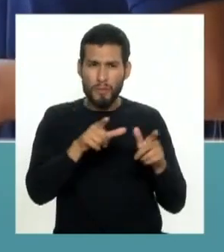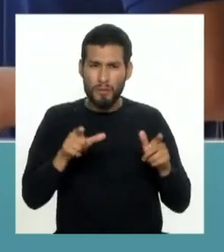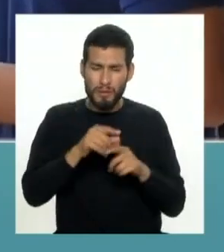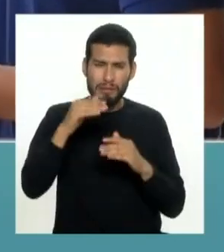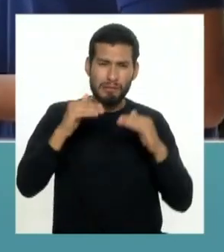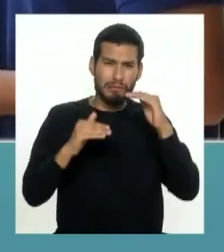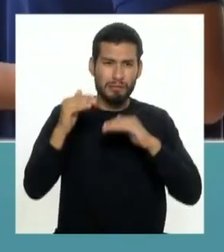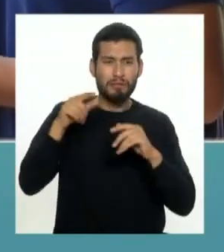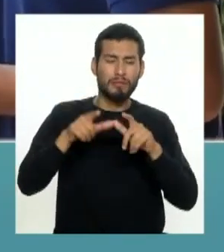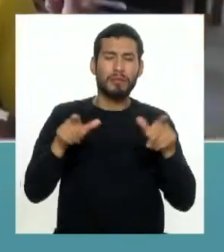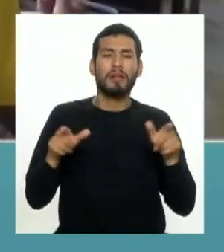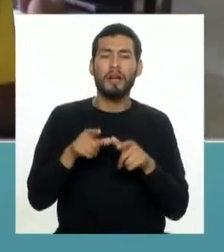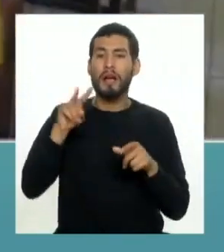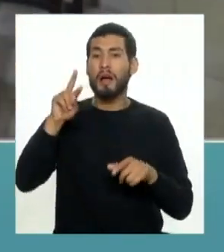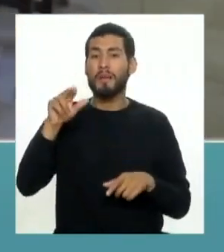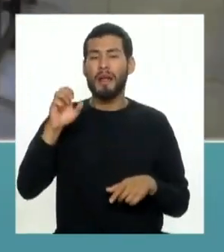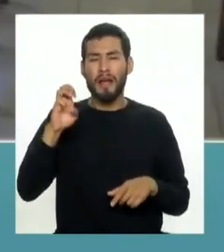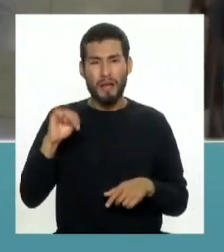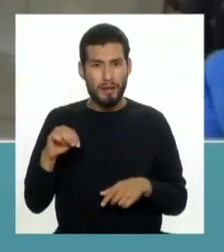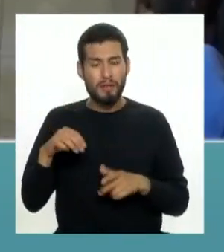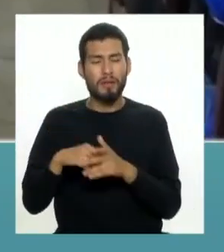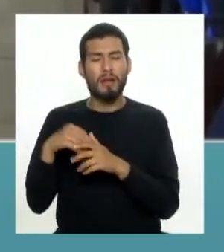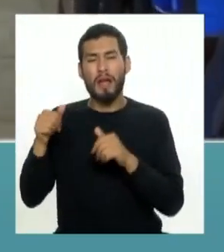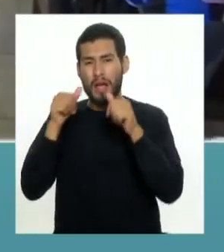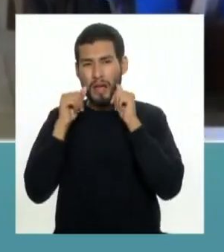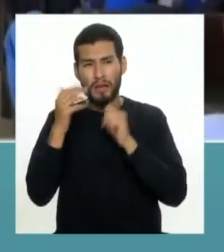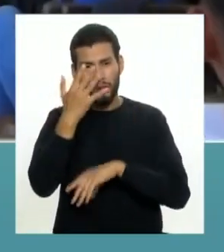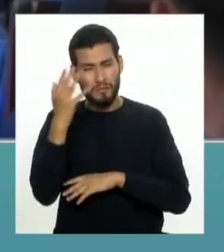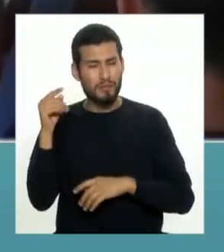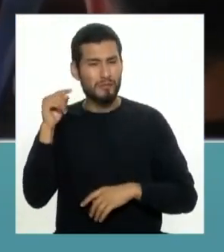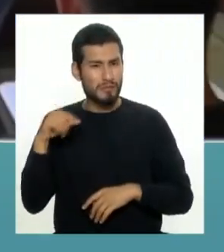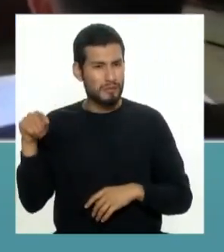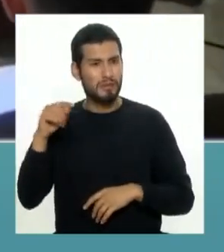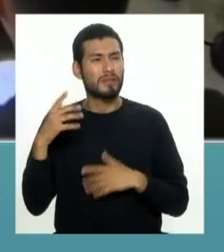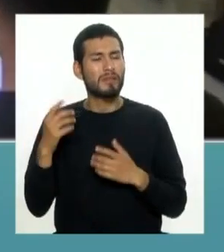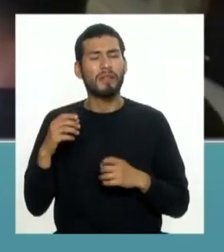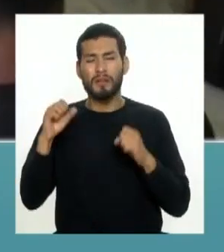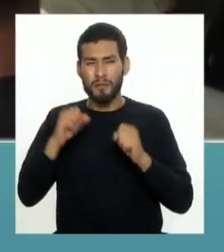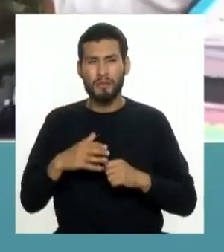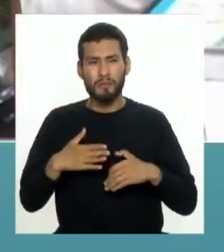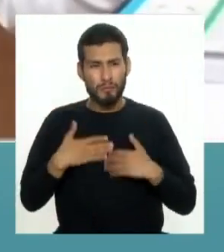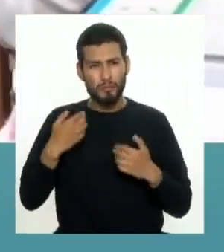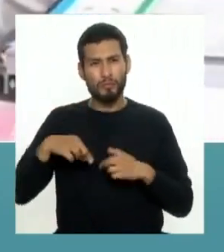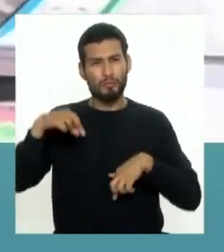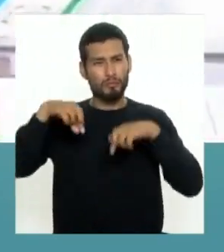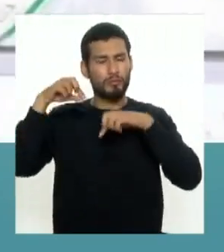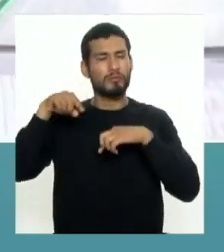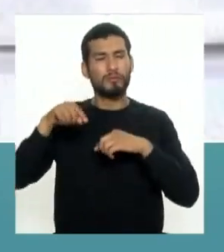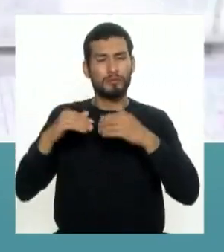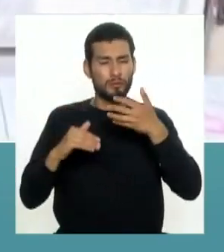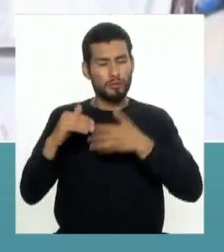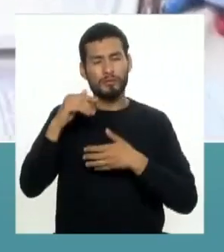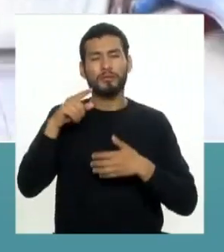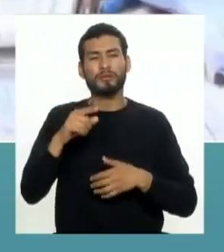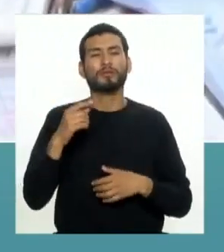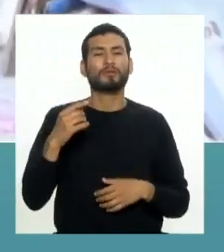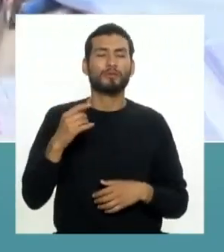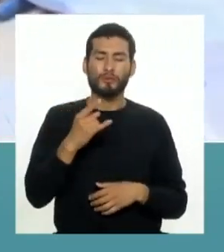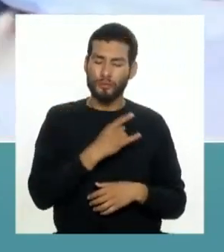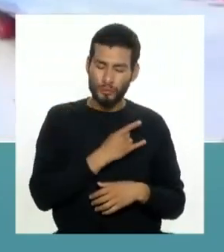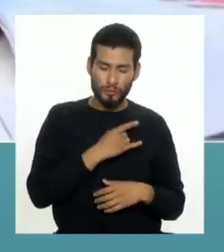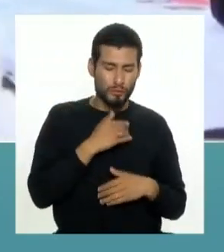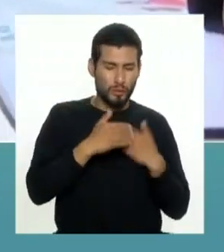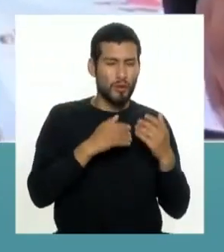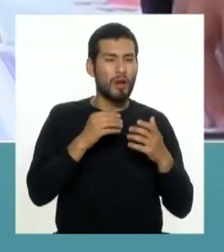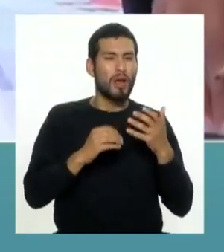ámbito braen nuestros estudiantes de Amazonía que también que puedan tener un buen puntaje estar en tercio superior en ellos es que